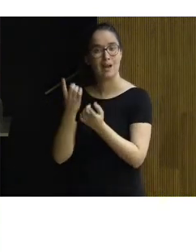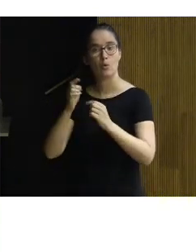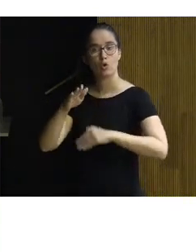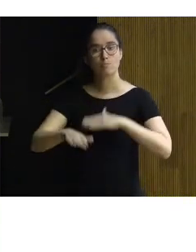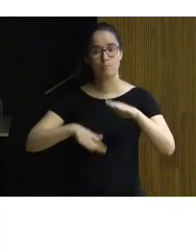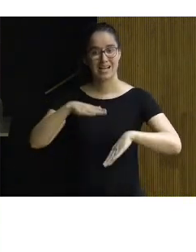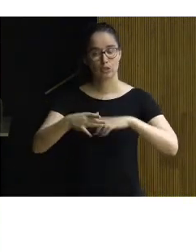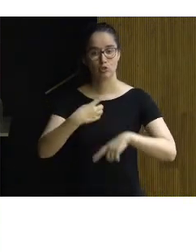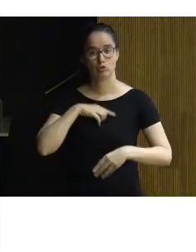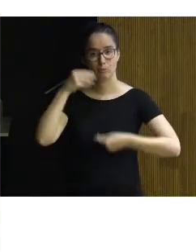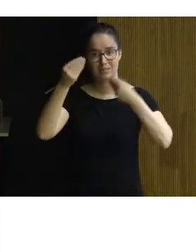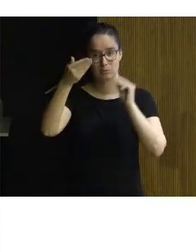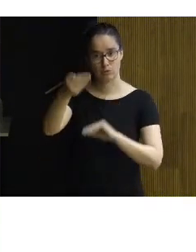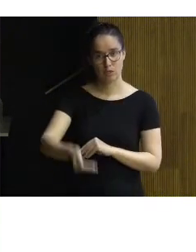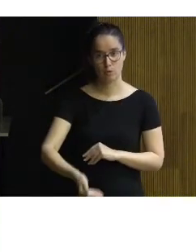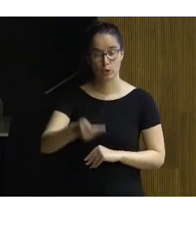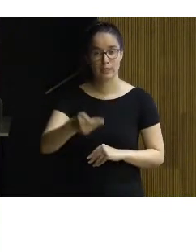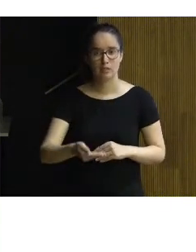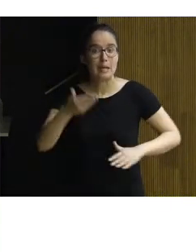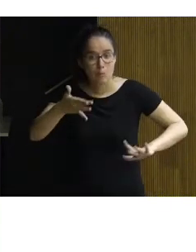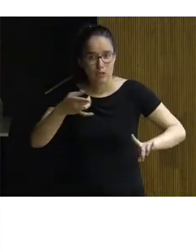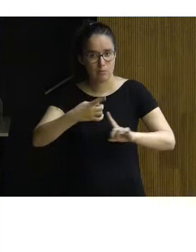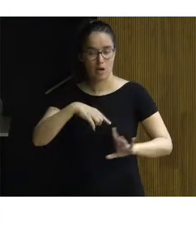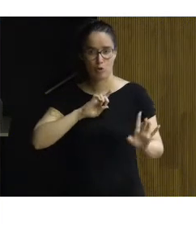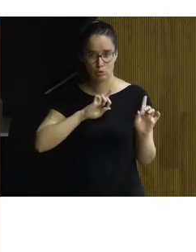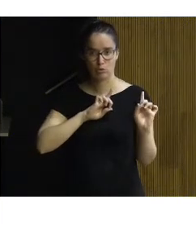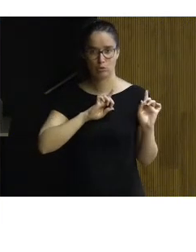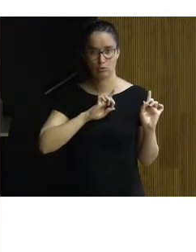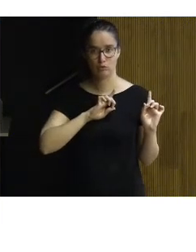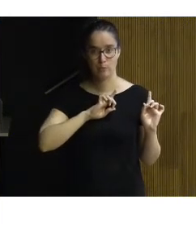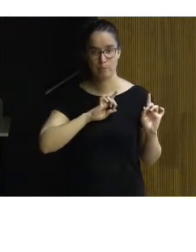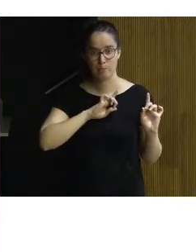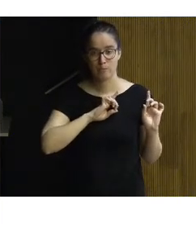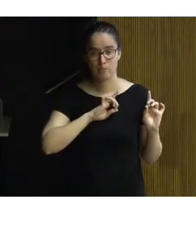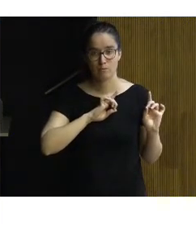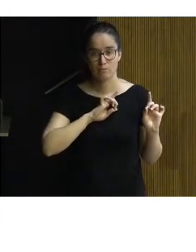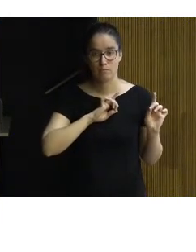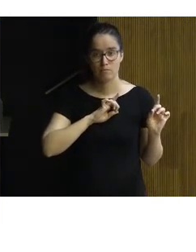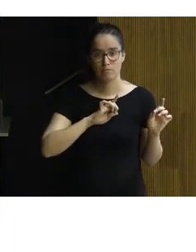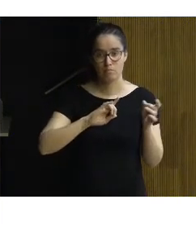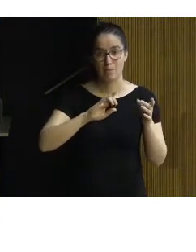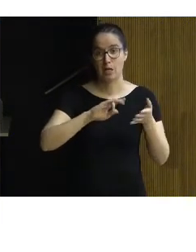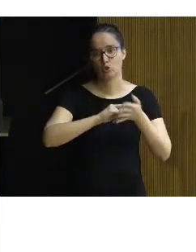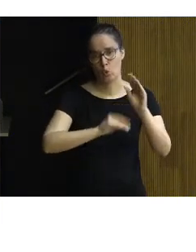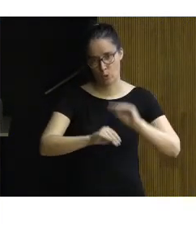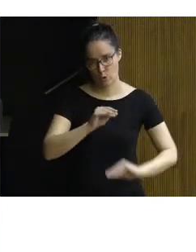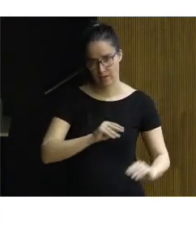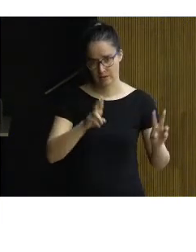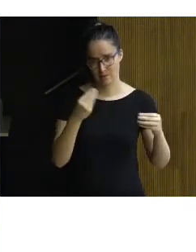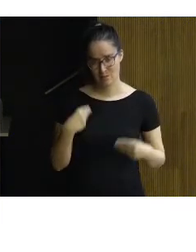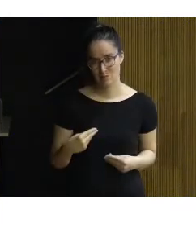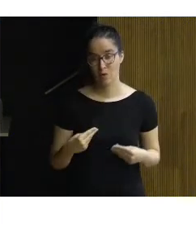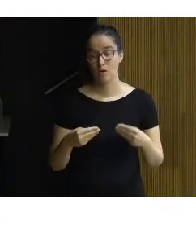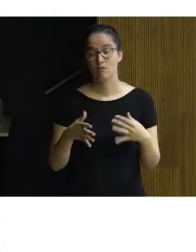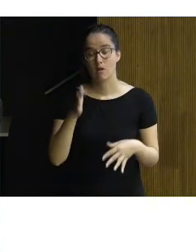consideramos importantes, importantes para nosotros a la hora de abordar este tema. En realidad,